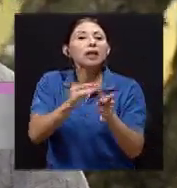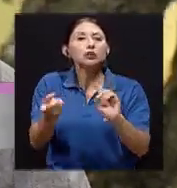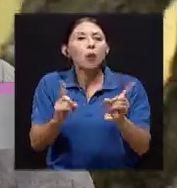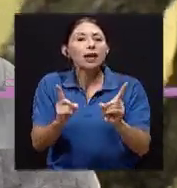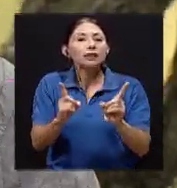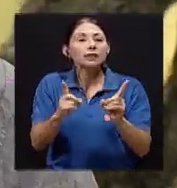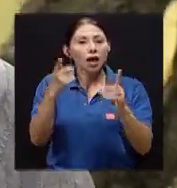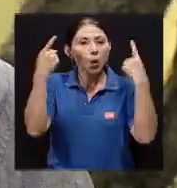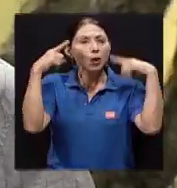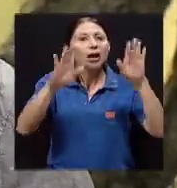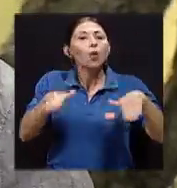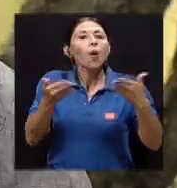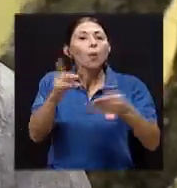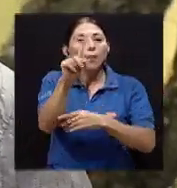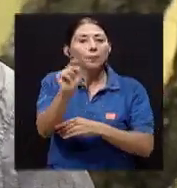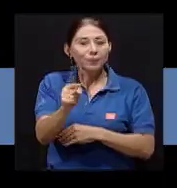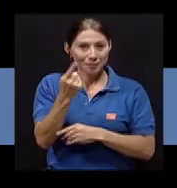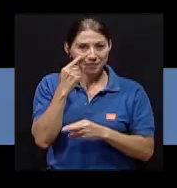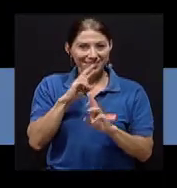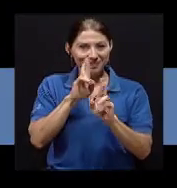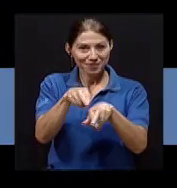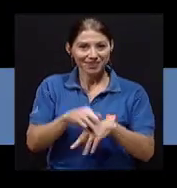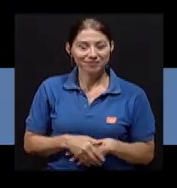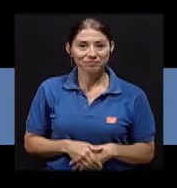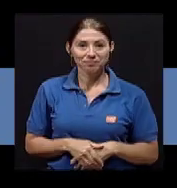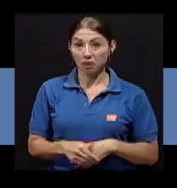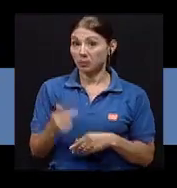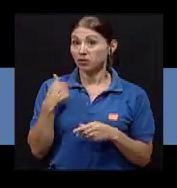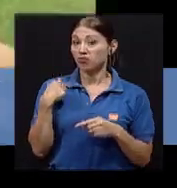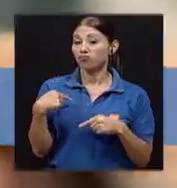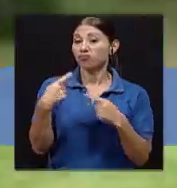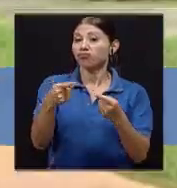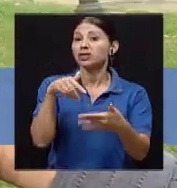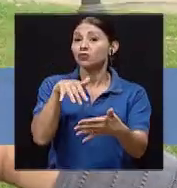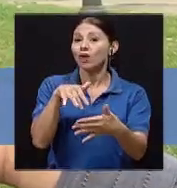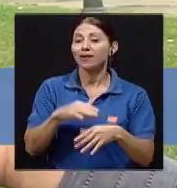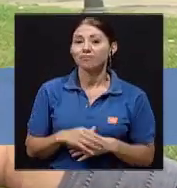lograrlos. Veamos qué nos dicen. Estudiar.